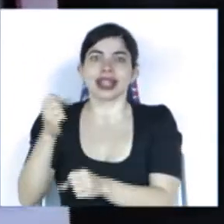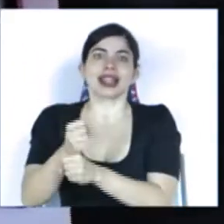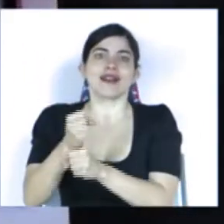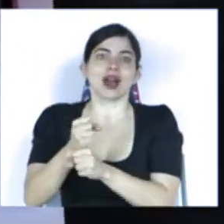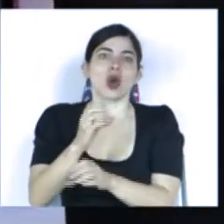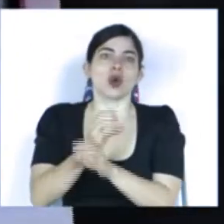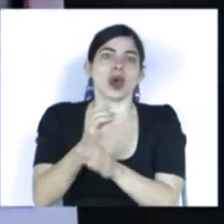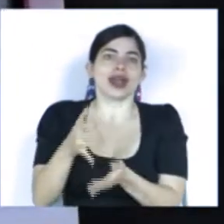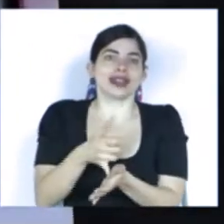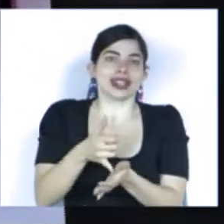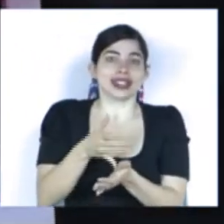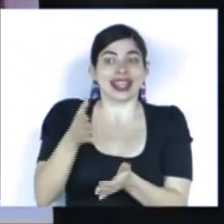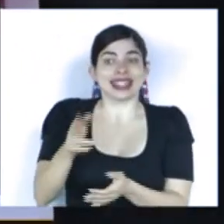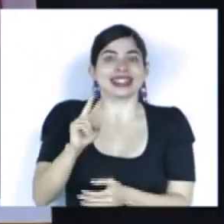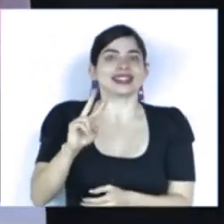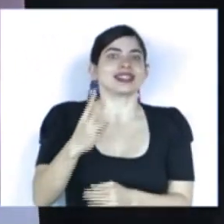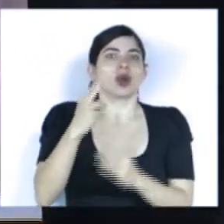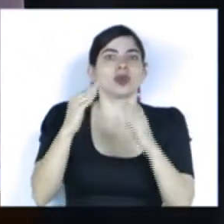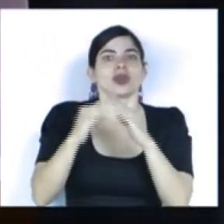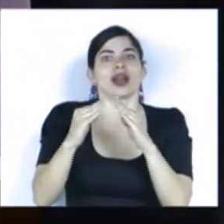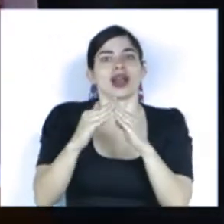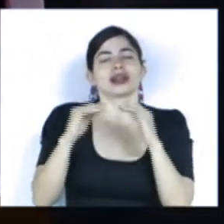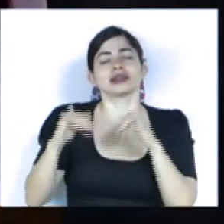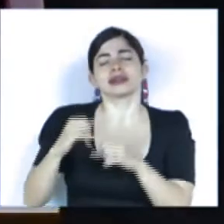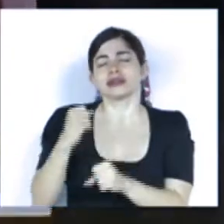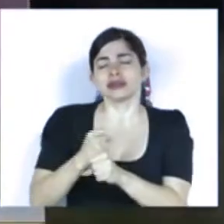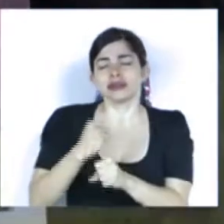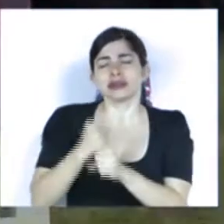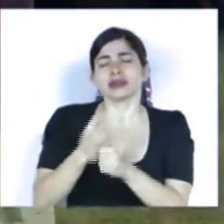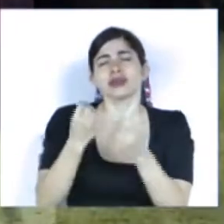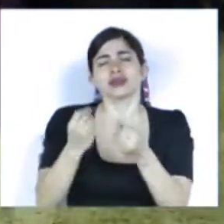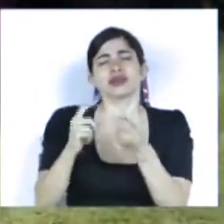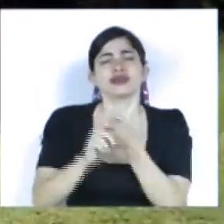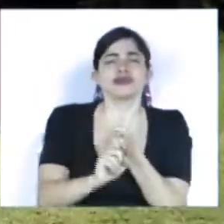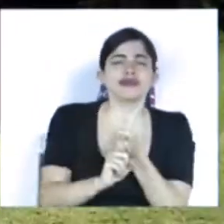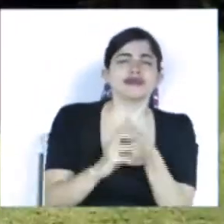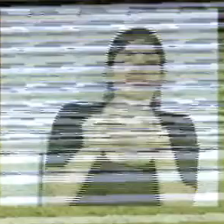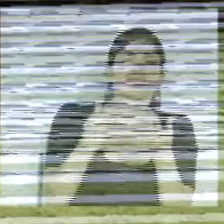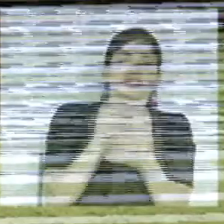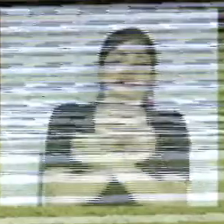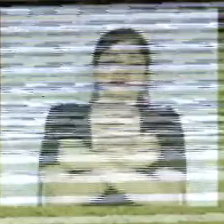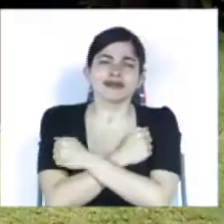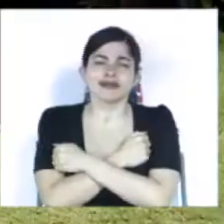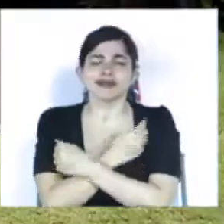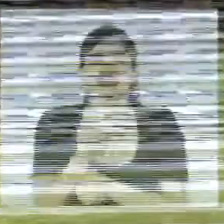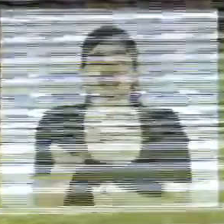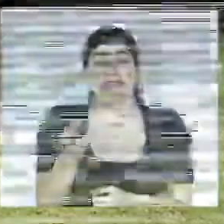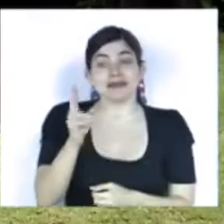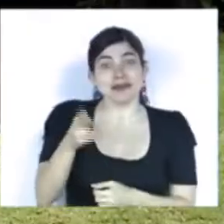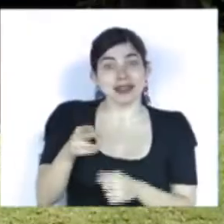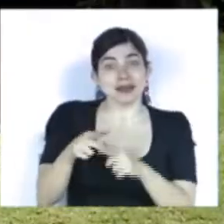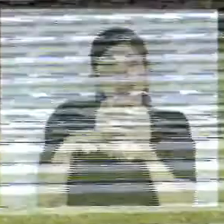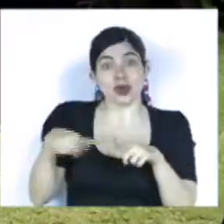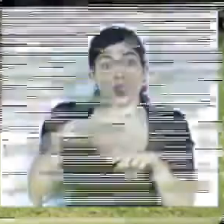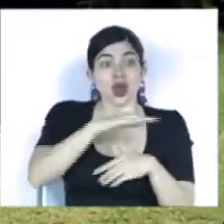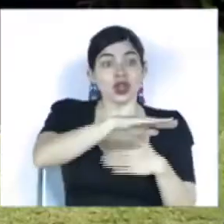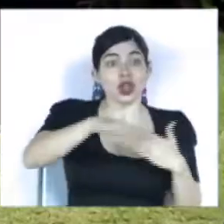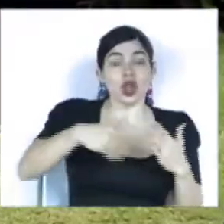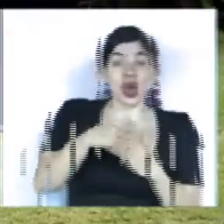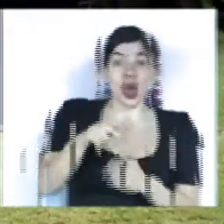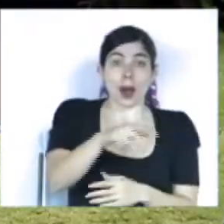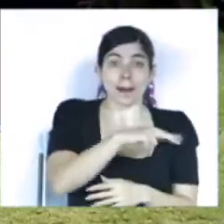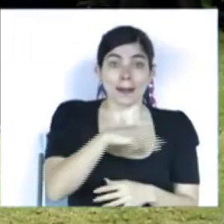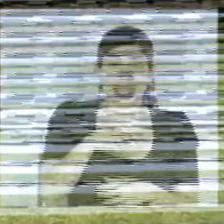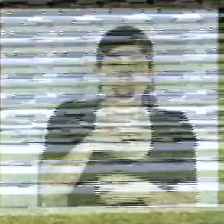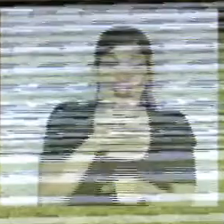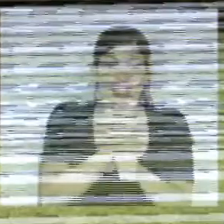intensivos, la que sería su segundo hogar y donde concechó grandes amistades y afectos. Mismos que en manos de todos los colegas y